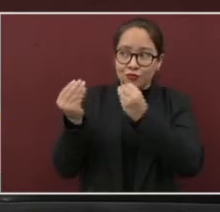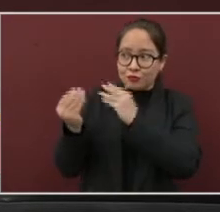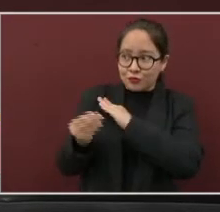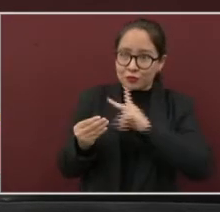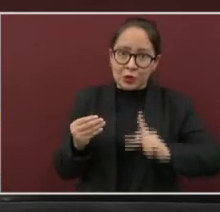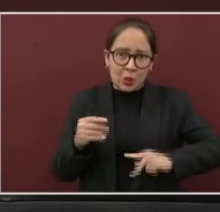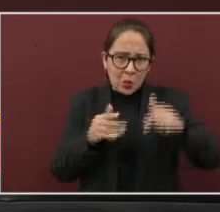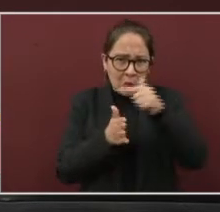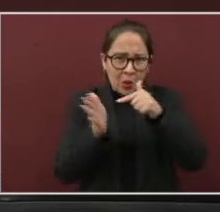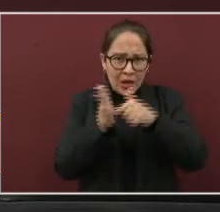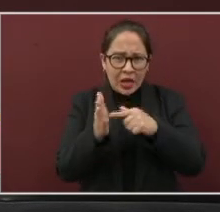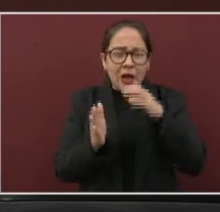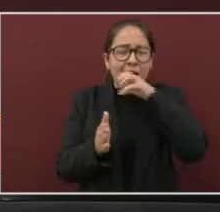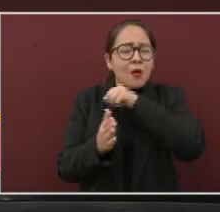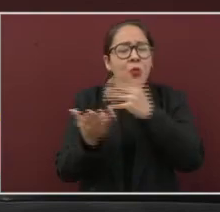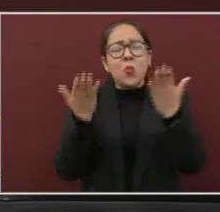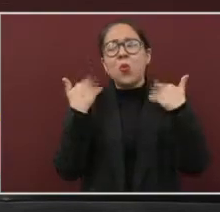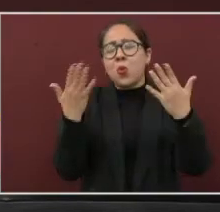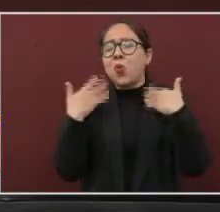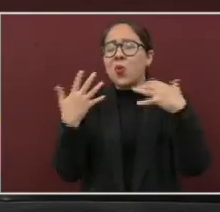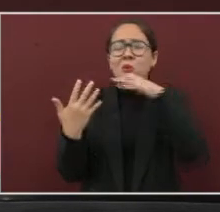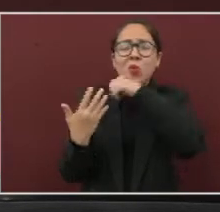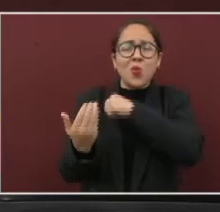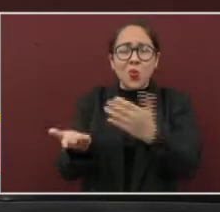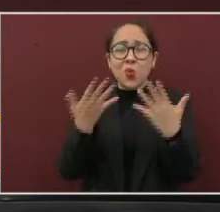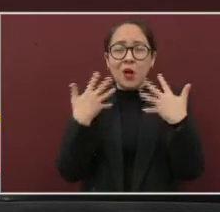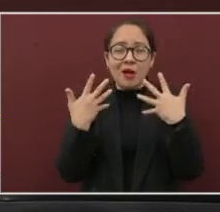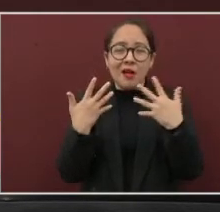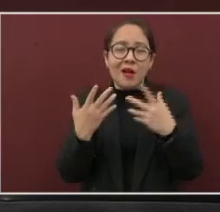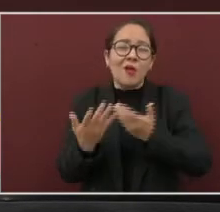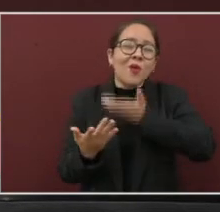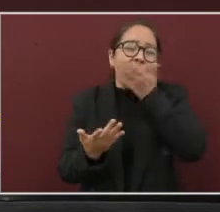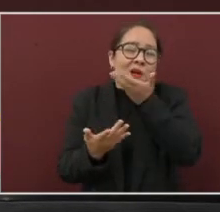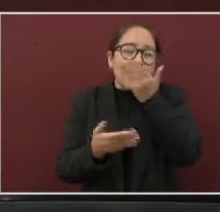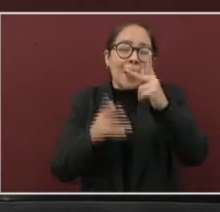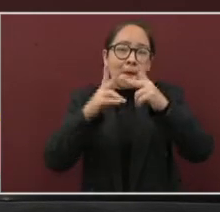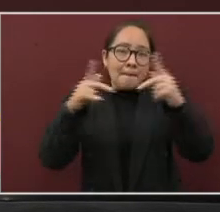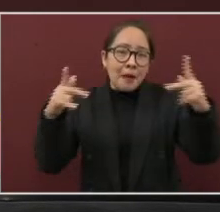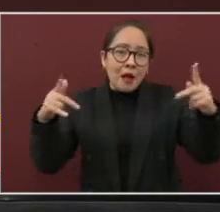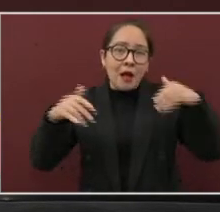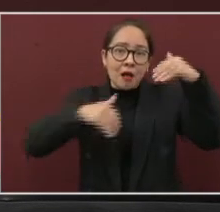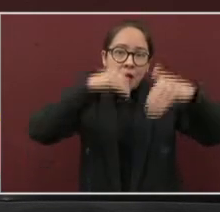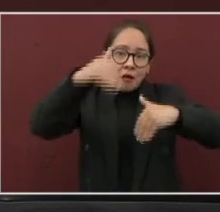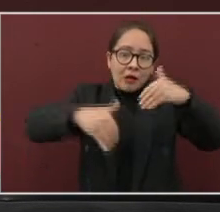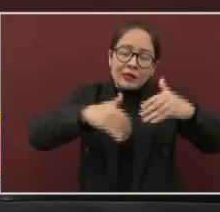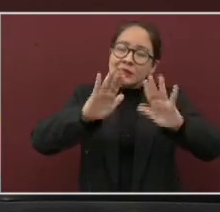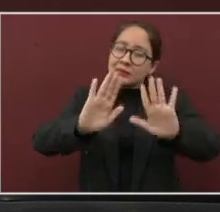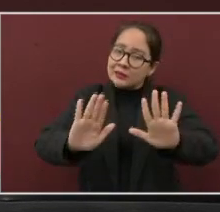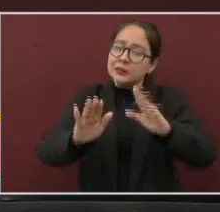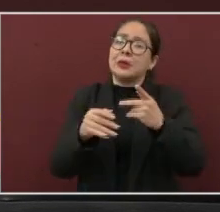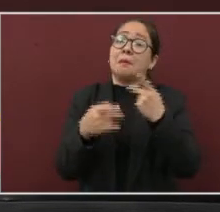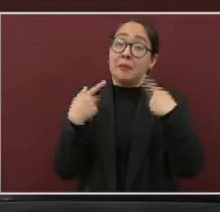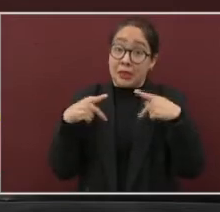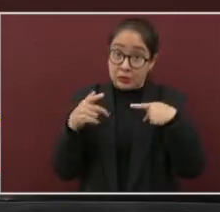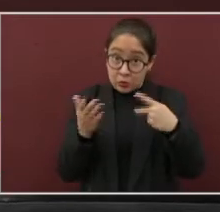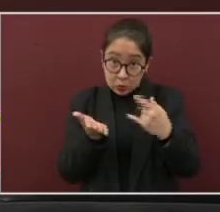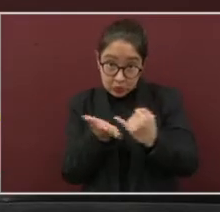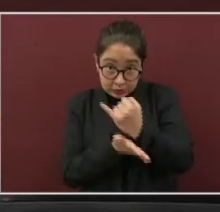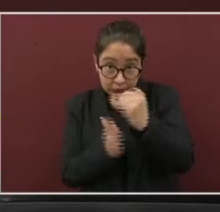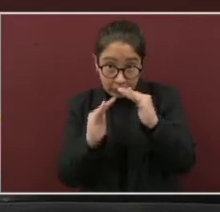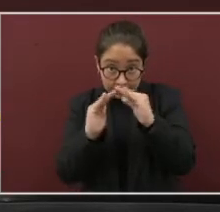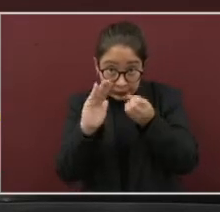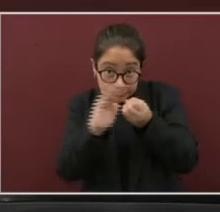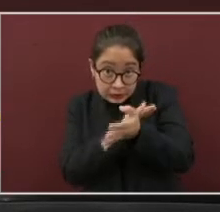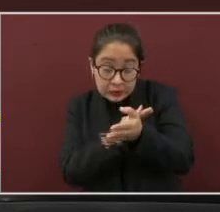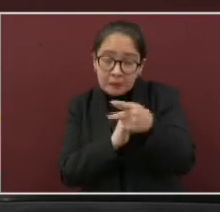altas temperaturas que propician la visita a playas o balnearios, se exhorta a la población que decida salir de casa a